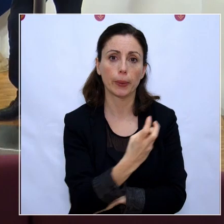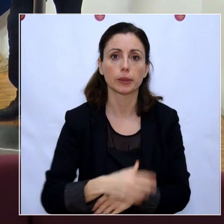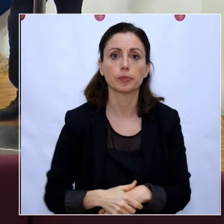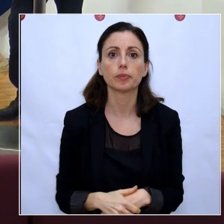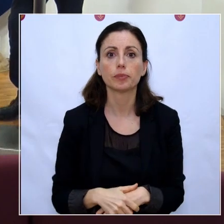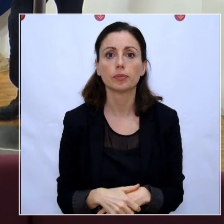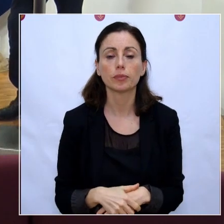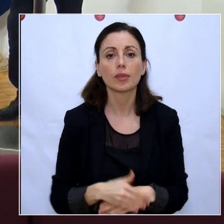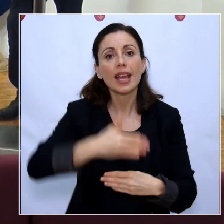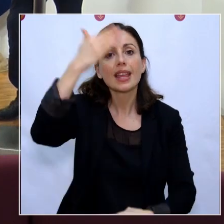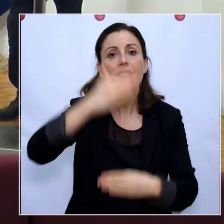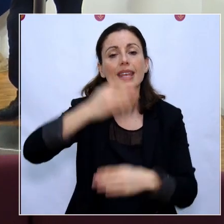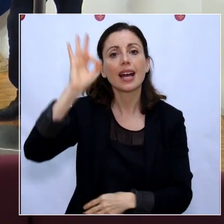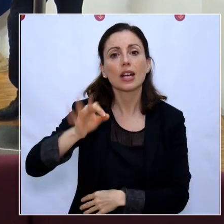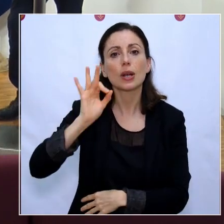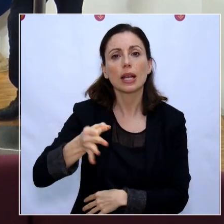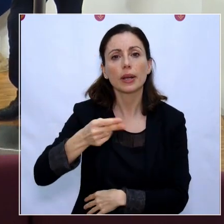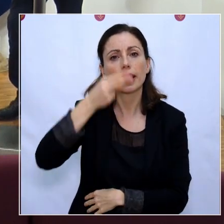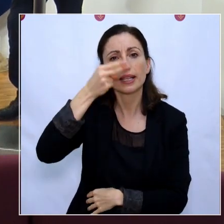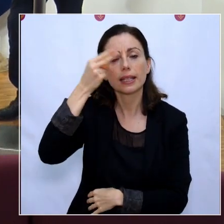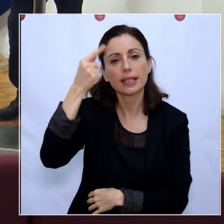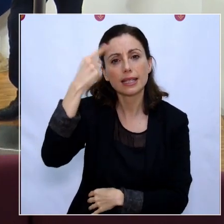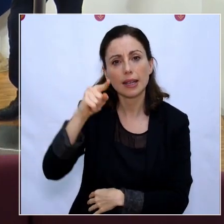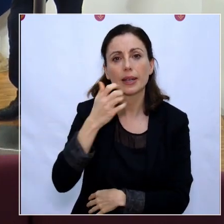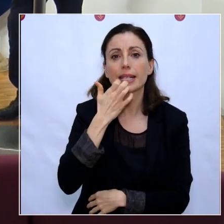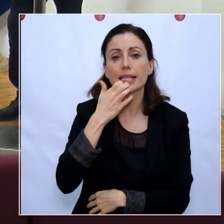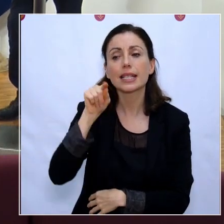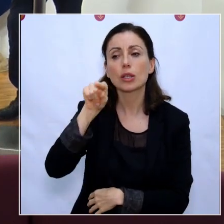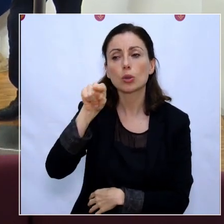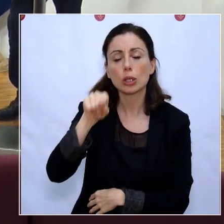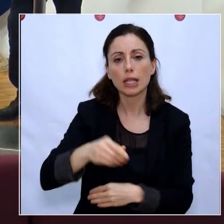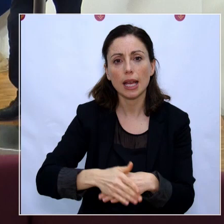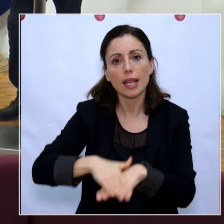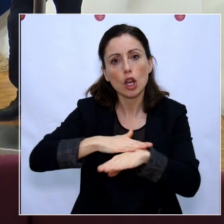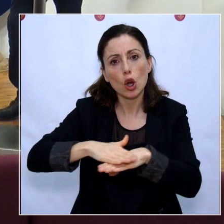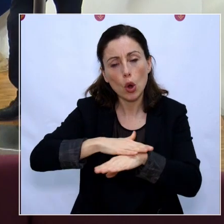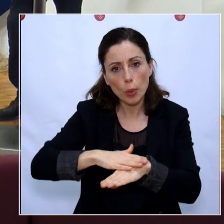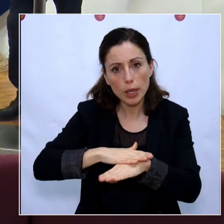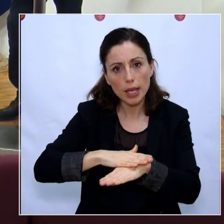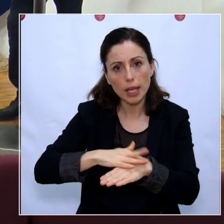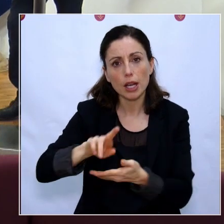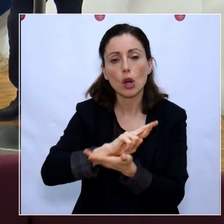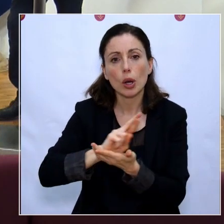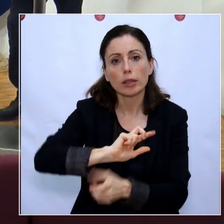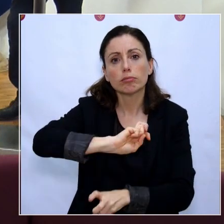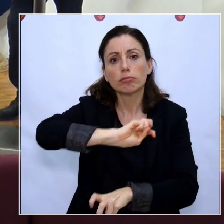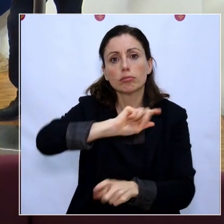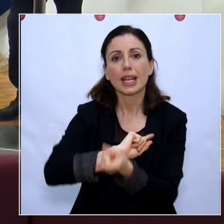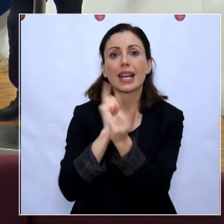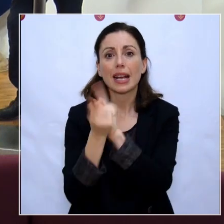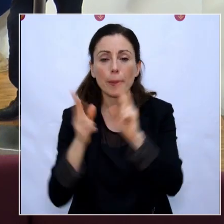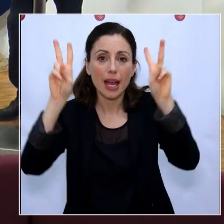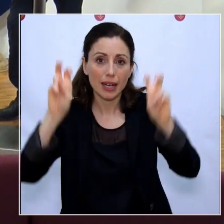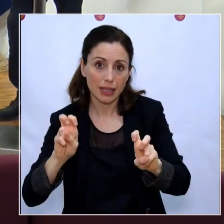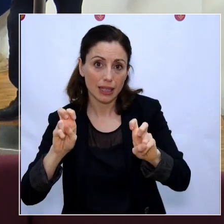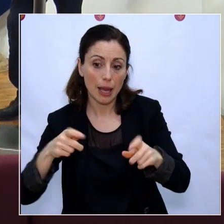Desde el diario La Verdad se interesa por saber si tienen intención en el Gobierno regional de revocar la orden que permite a los comercios esenciales de zonas turísticas